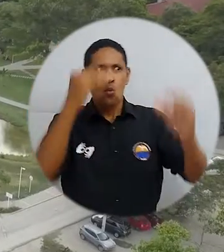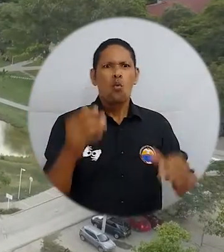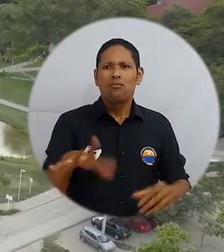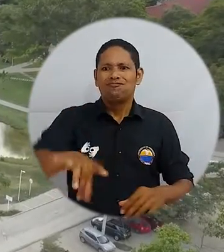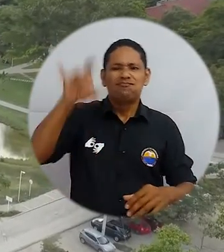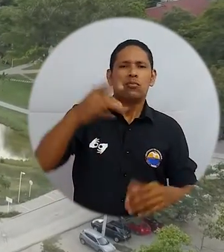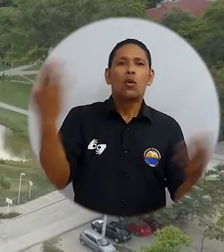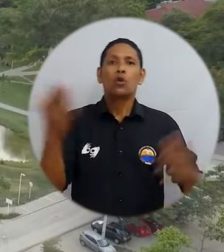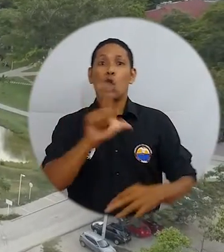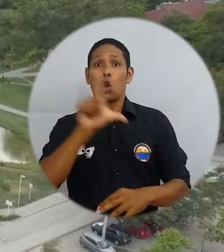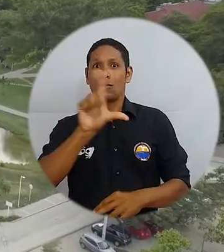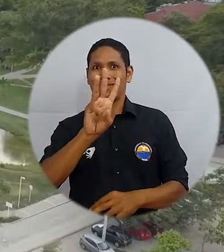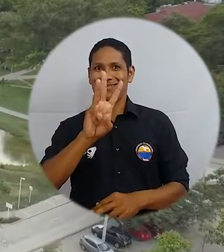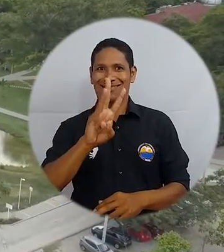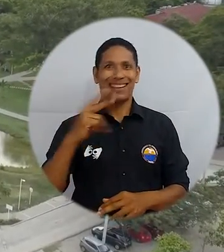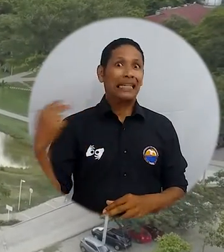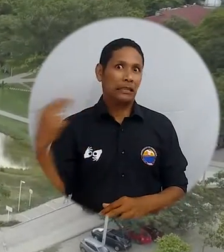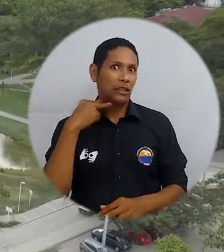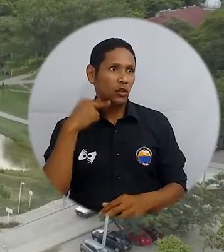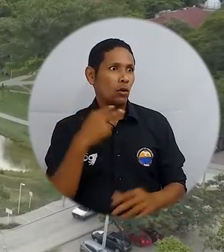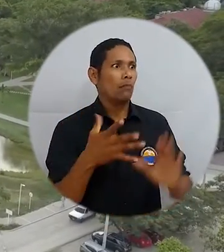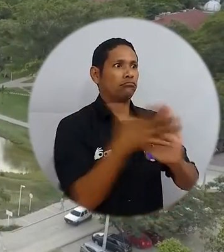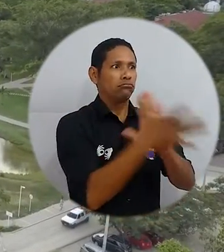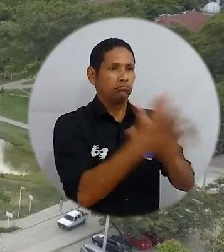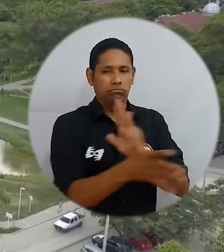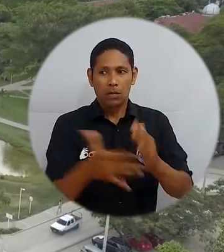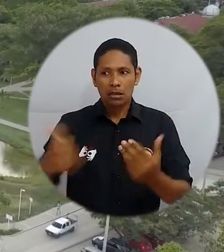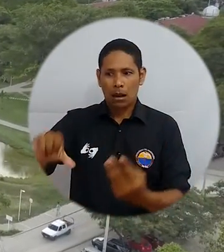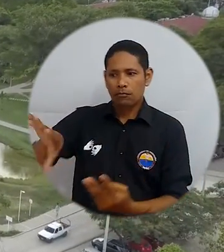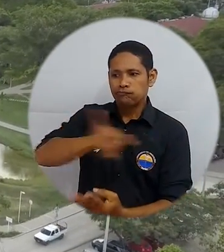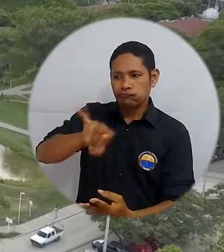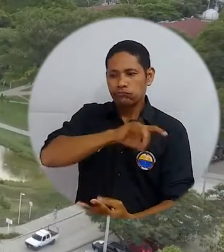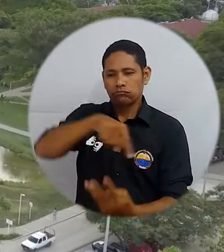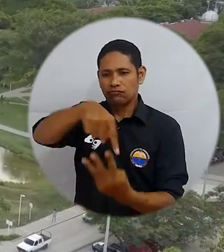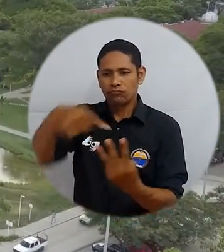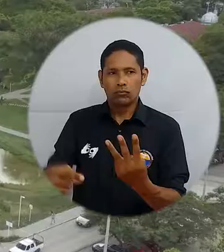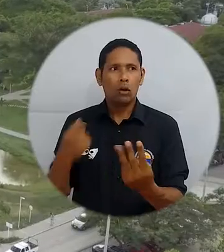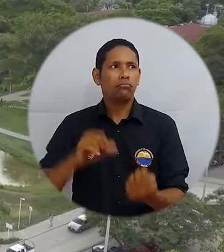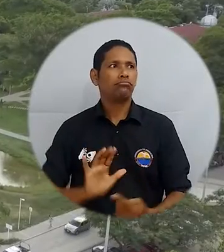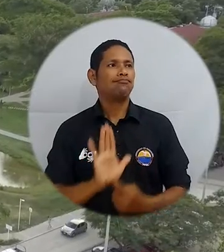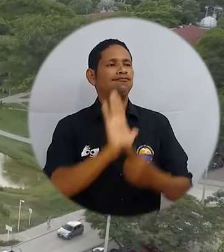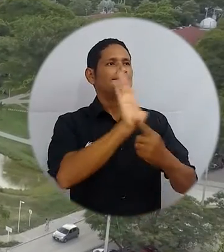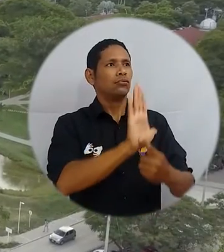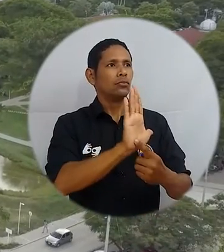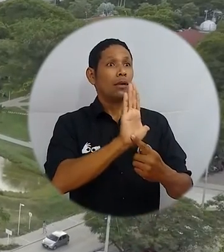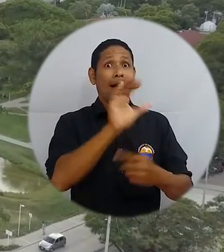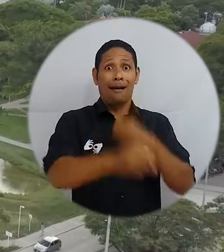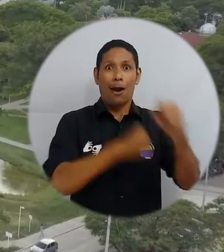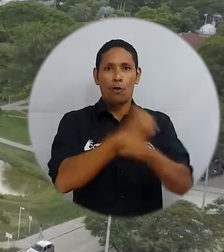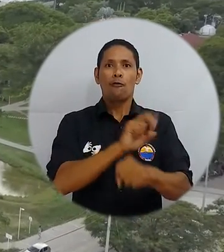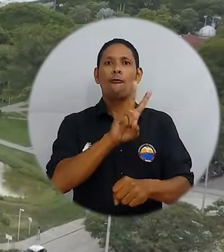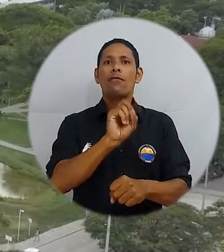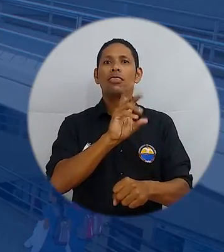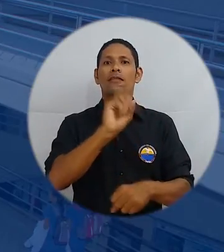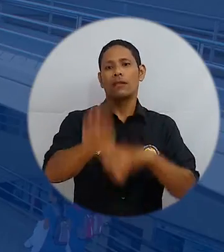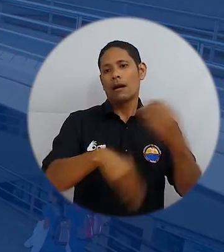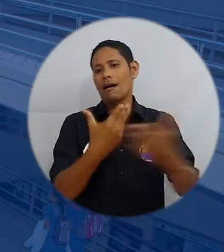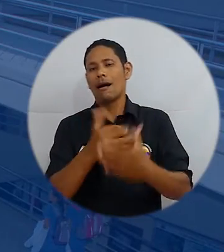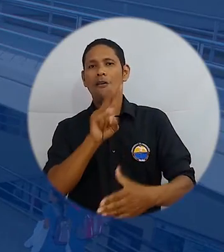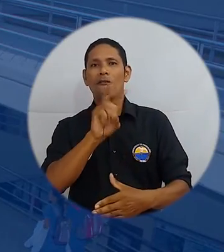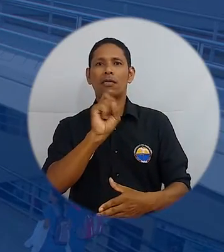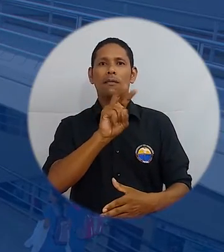ternados se presentarán ante el Consejo Superior para la designación de rector de la Universidad del Magdalena periodo 2020-2024.